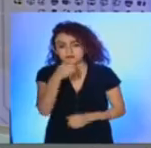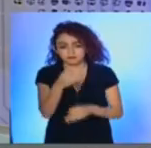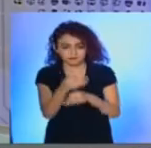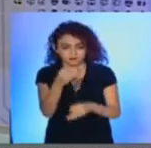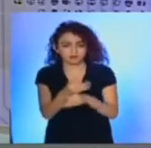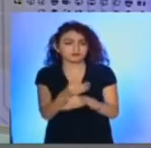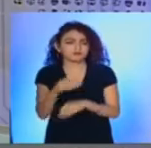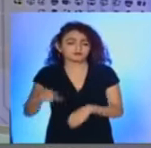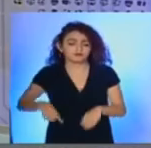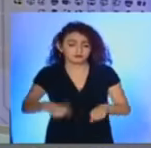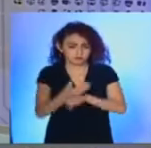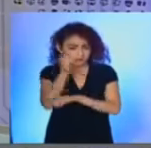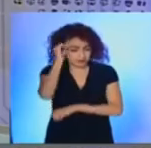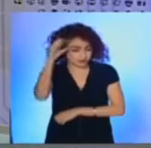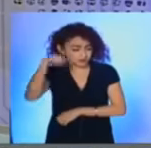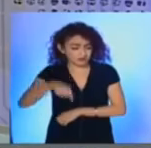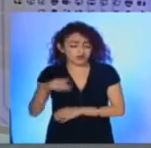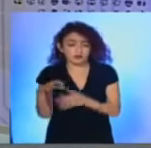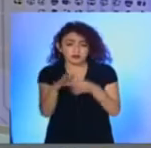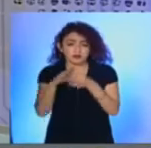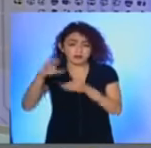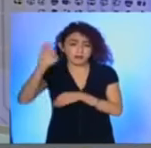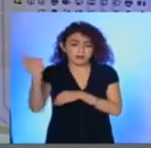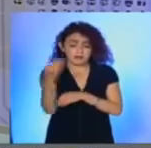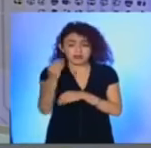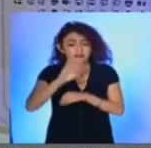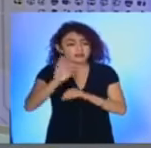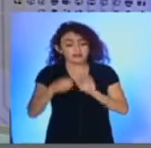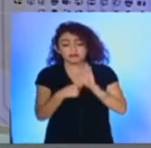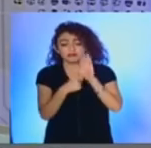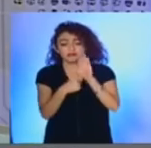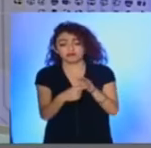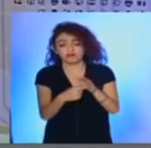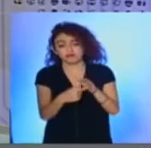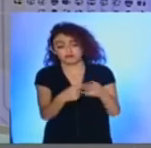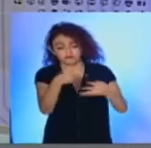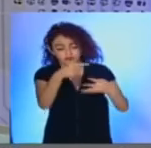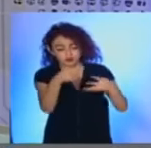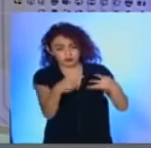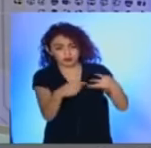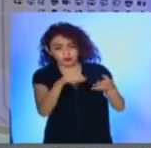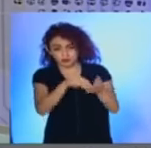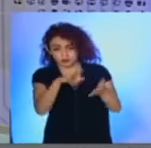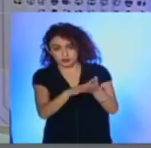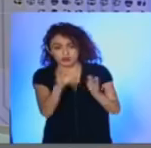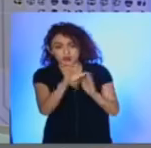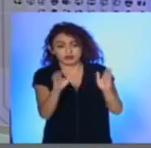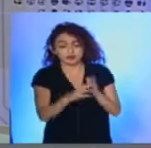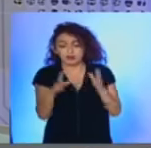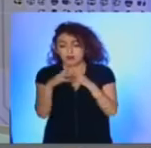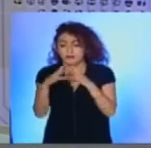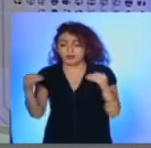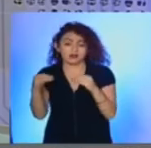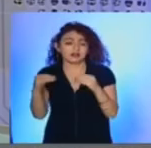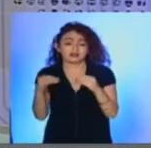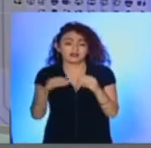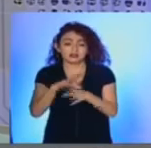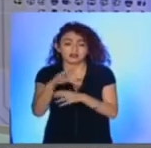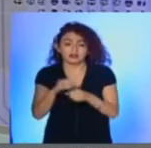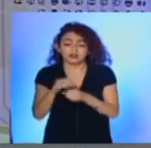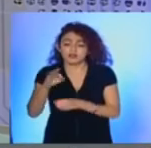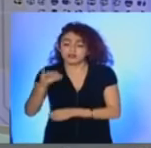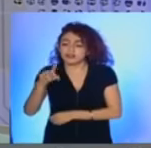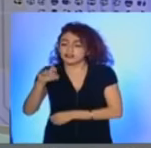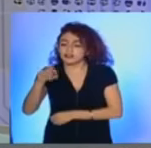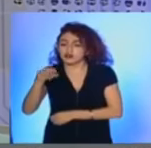que el mandatario señaló que la alianza federalista ya presentó las controversias constitucionales por la desaparición de los